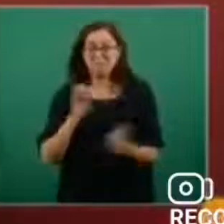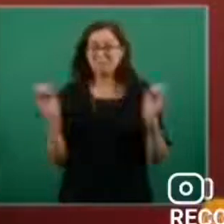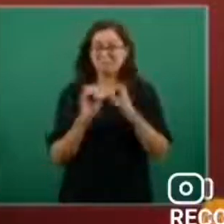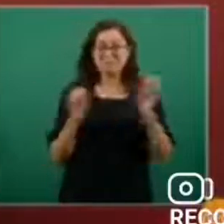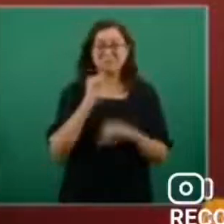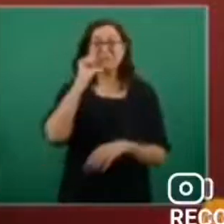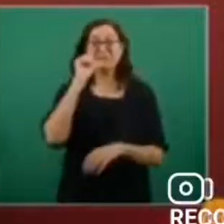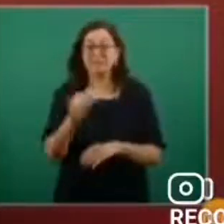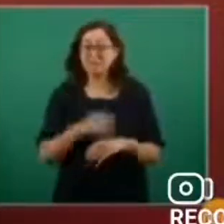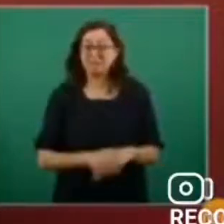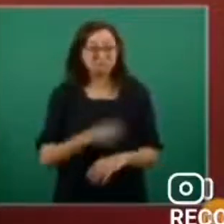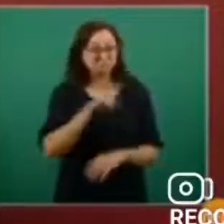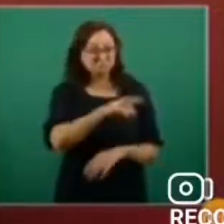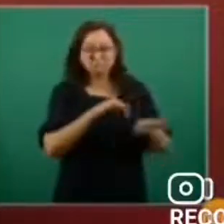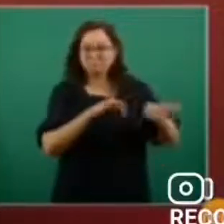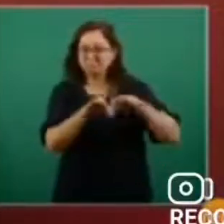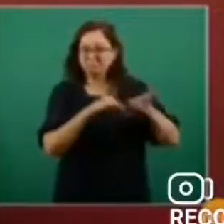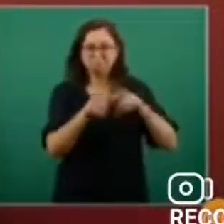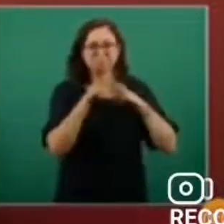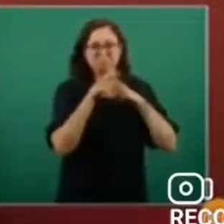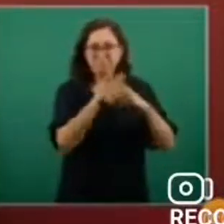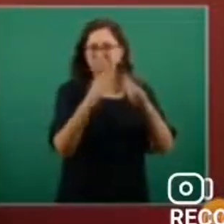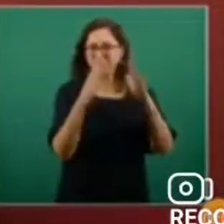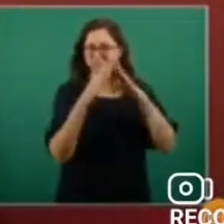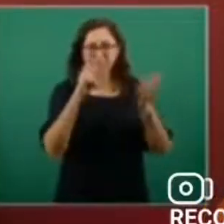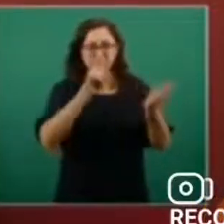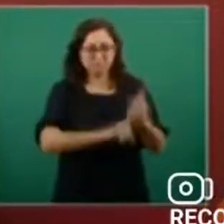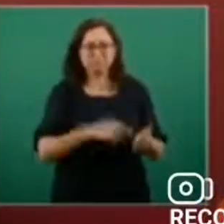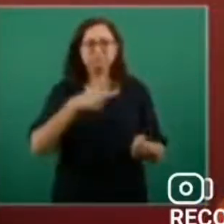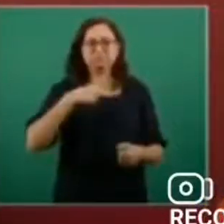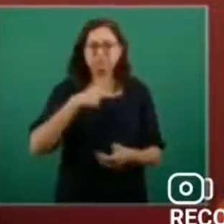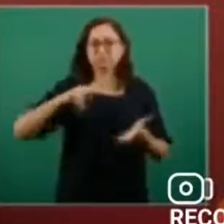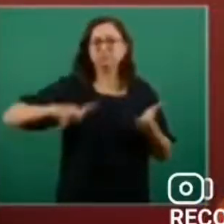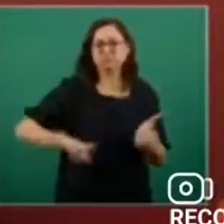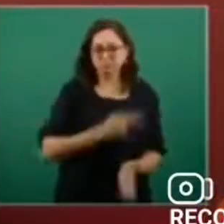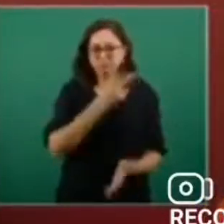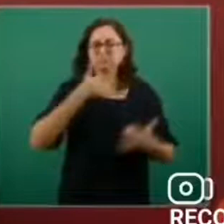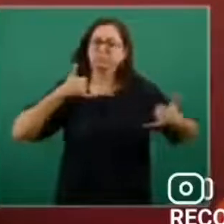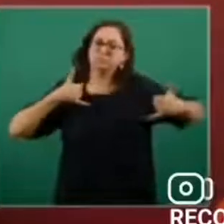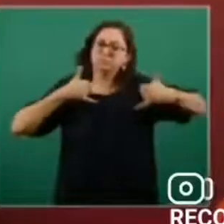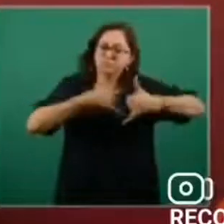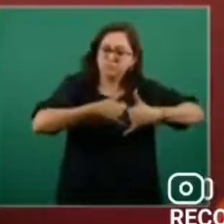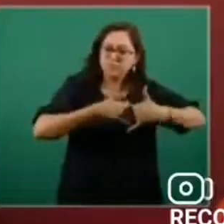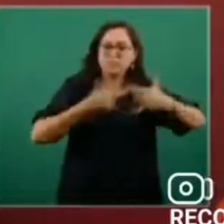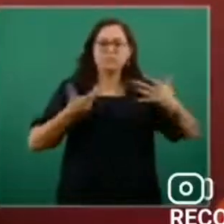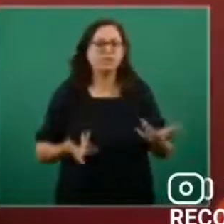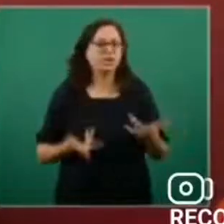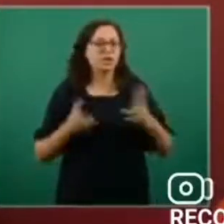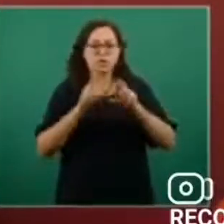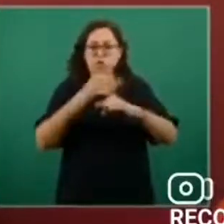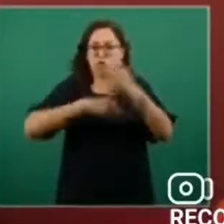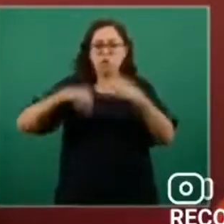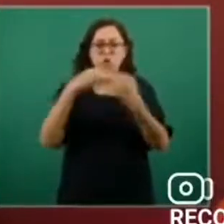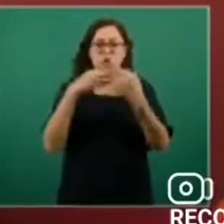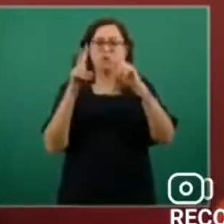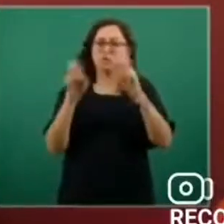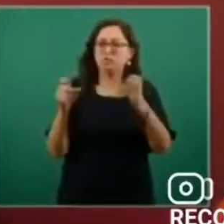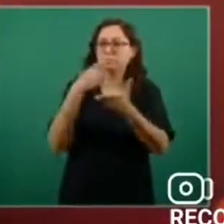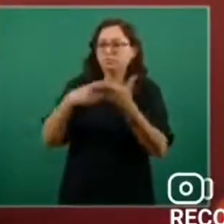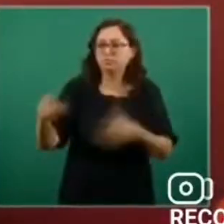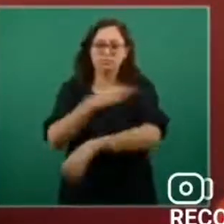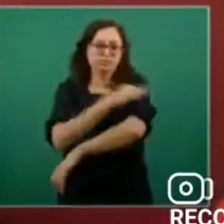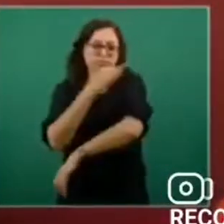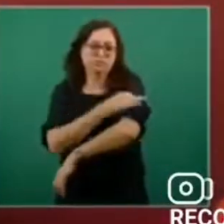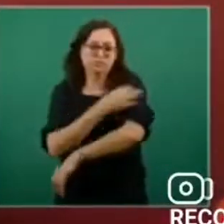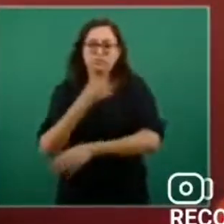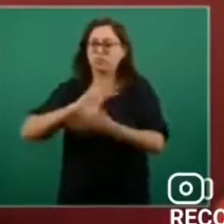Tuve nuevamente el privilegio de que hablar con él está dando un seguimiento muy estrecho a todo este tema de la adquisición de vacunas, que se